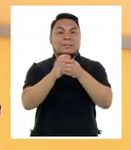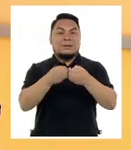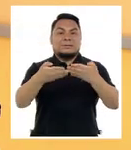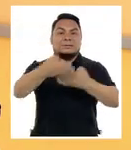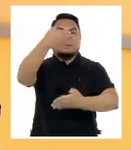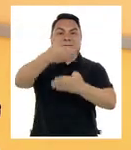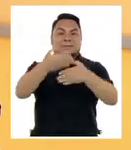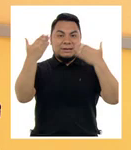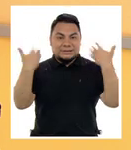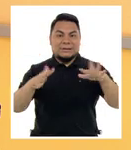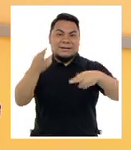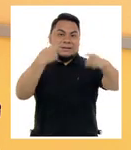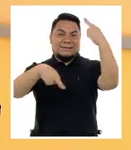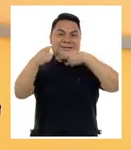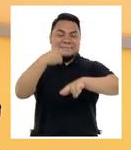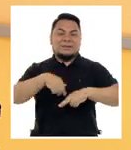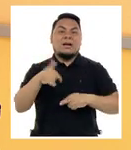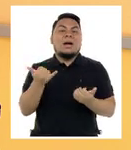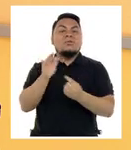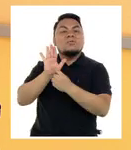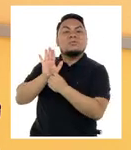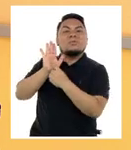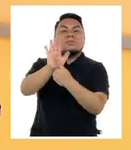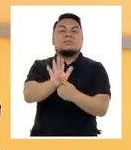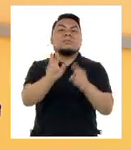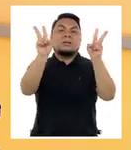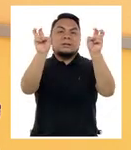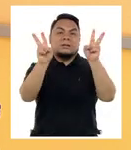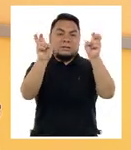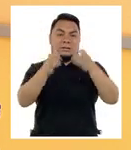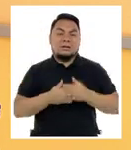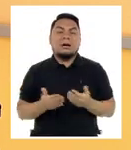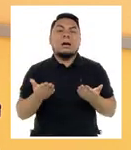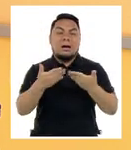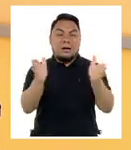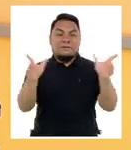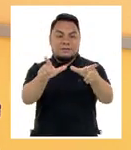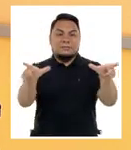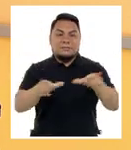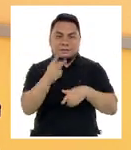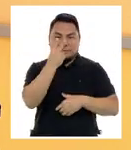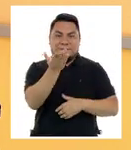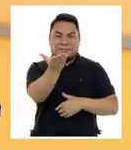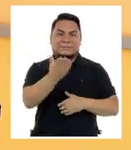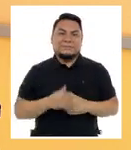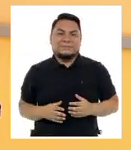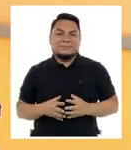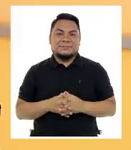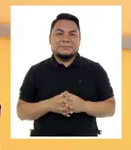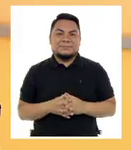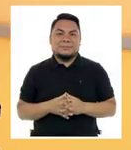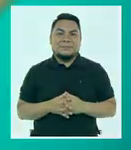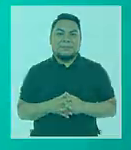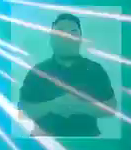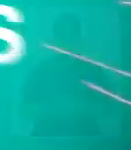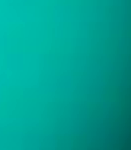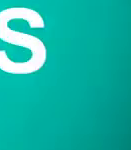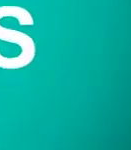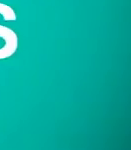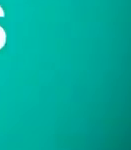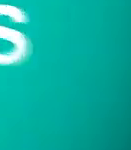Amigos de Sin Barreras, ya estamos de regreso y ahora presentamos la secuencia Abriendo Espacios. Veamos.